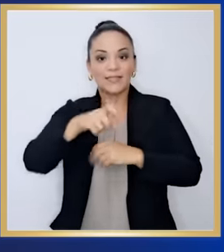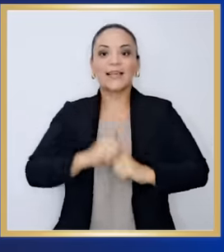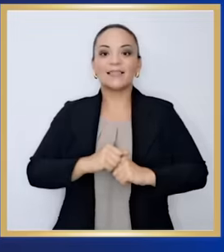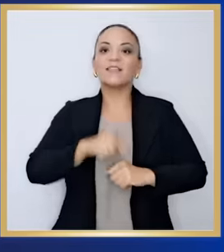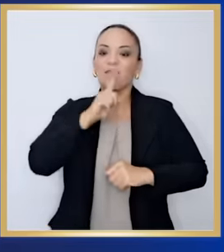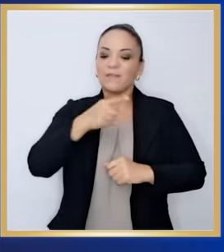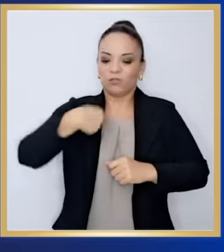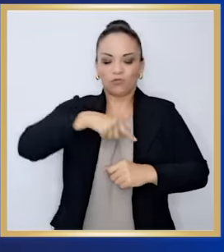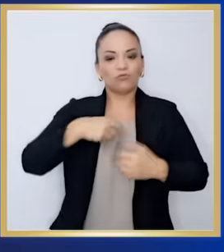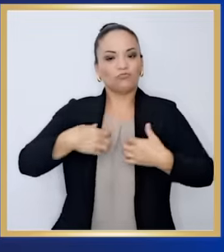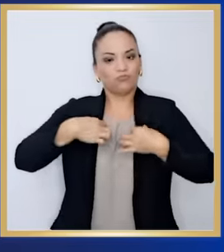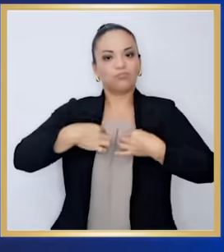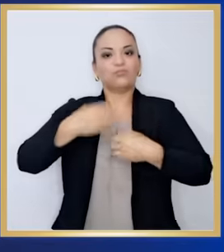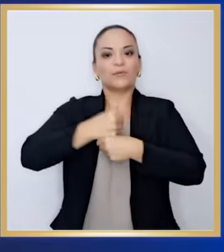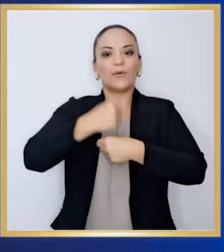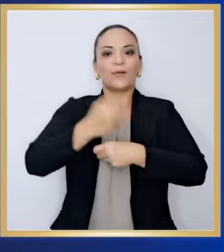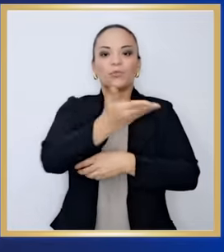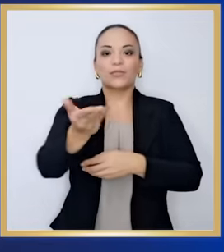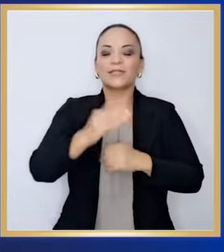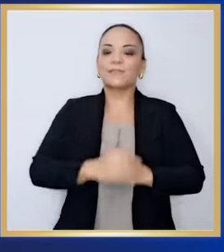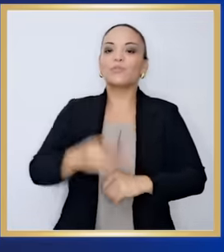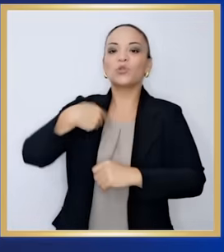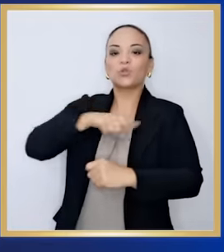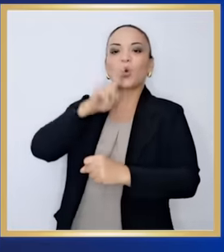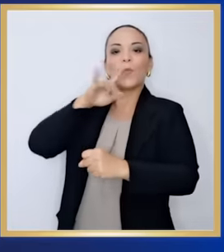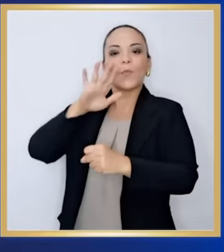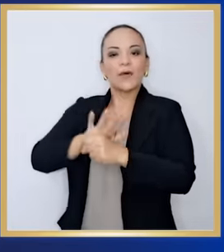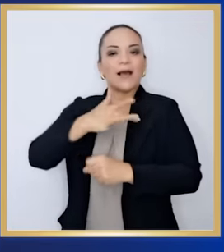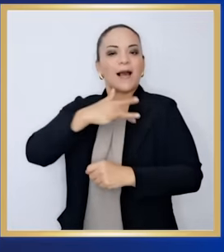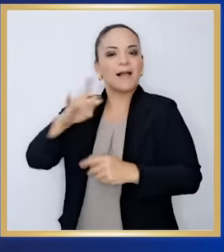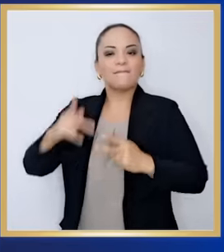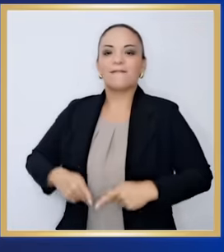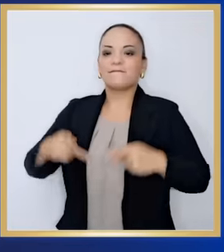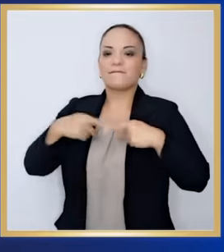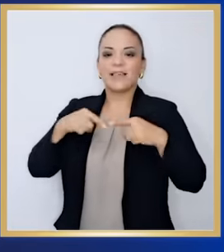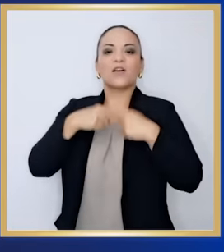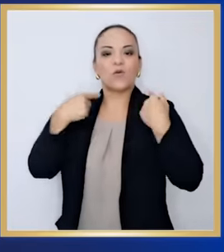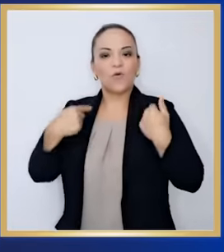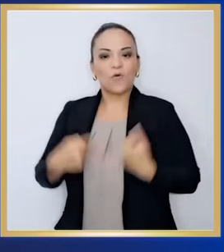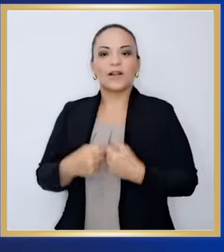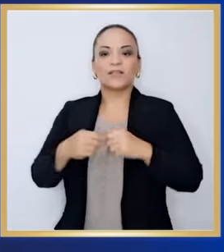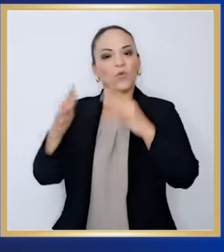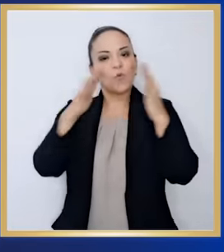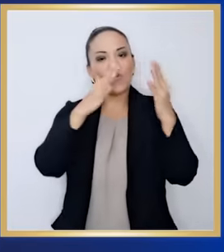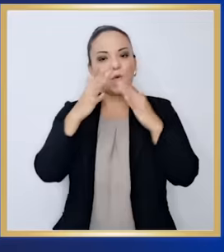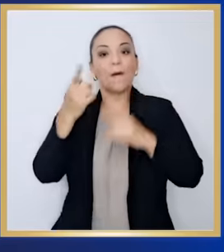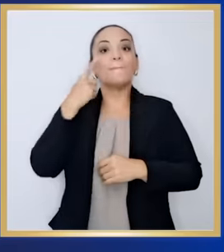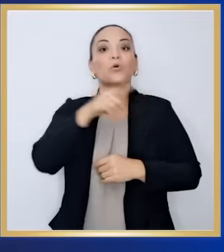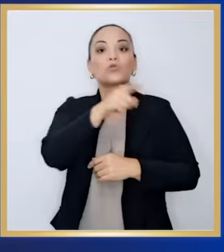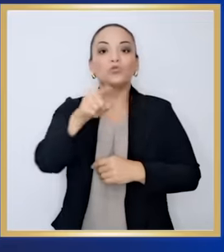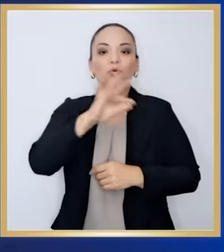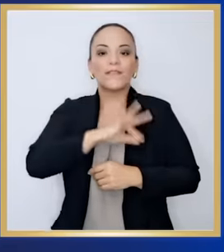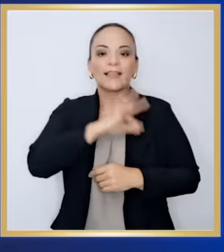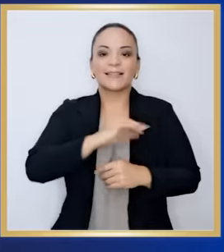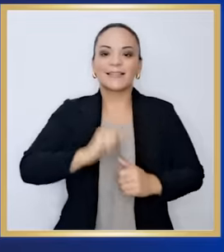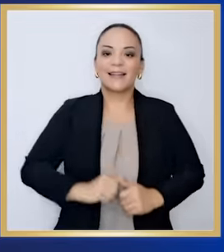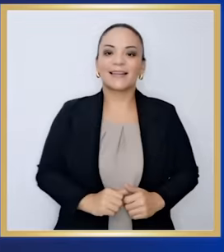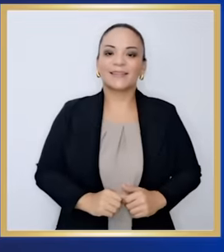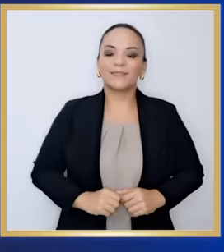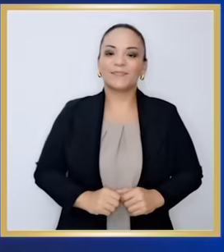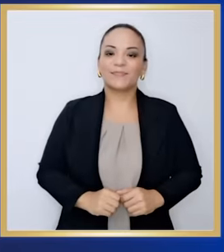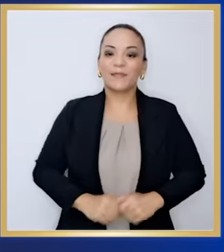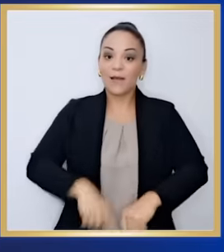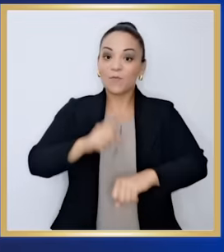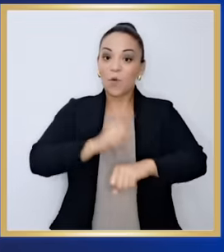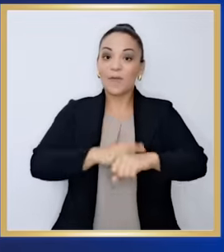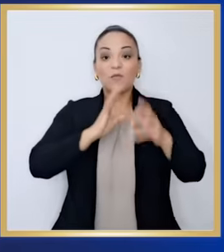corazón con su bienestar. La época del bla, bla, bla y de las promesas vacías se acabó. Este